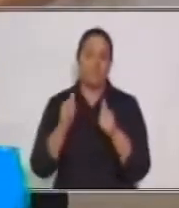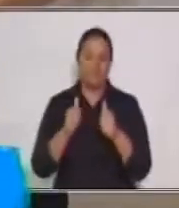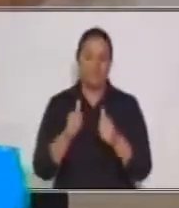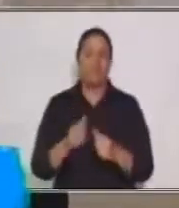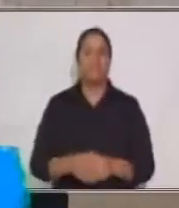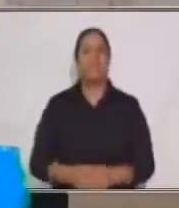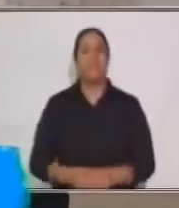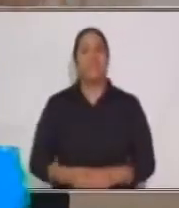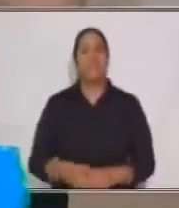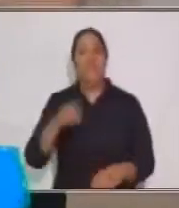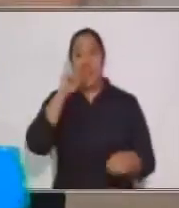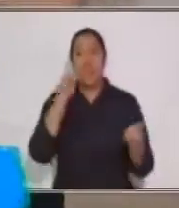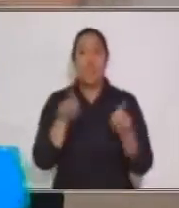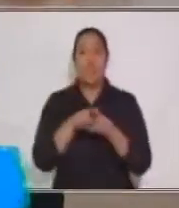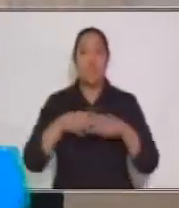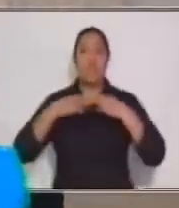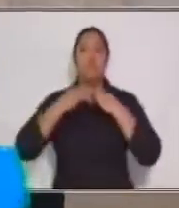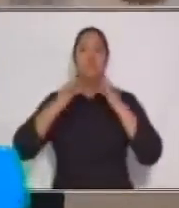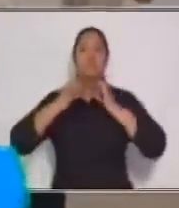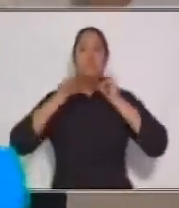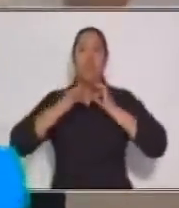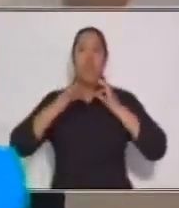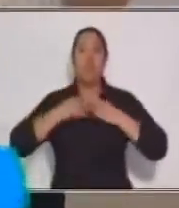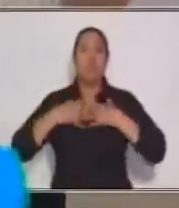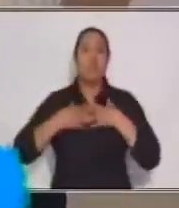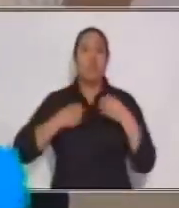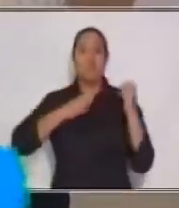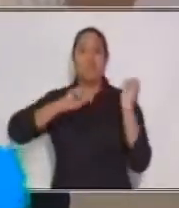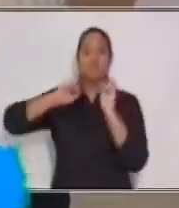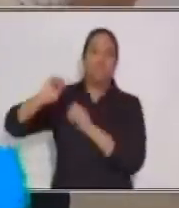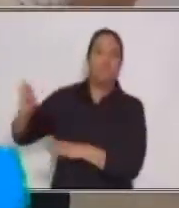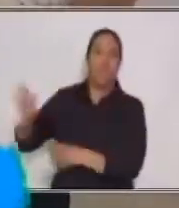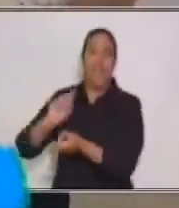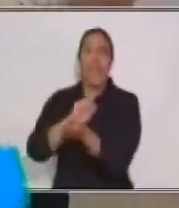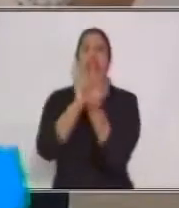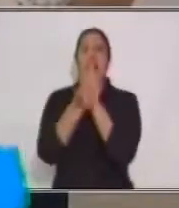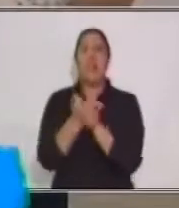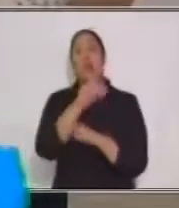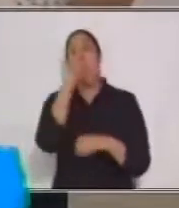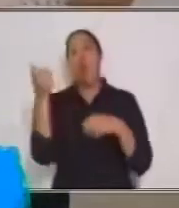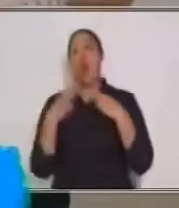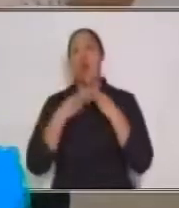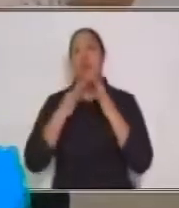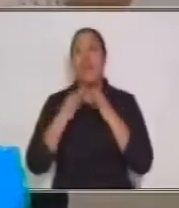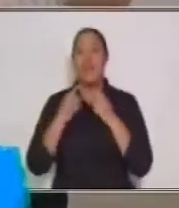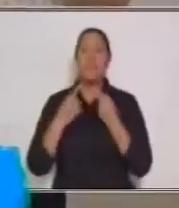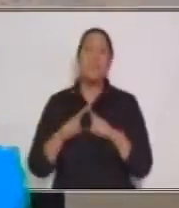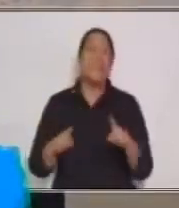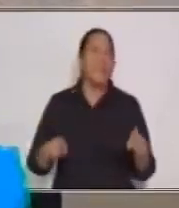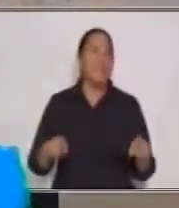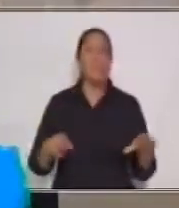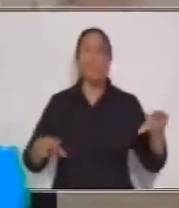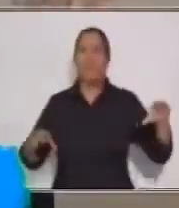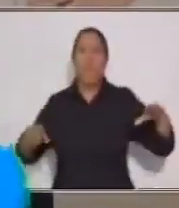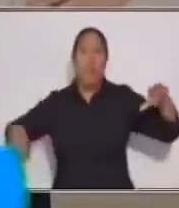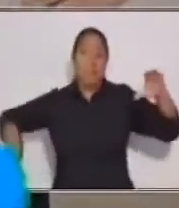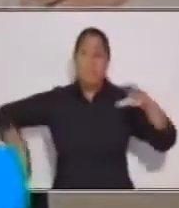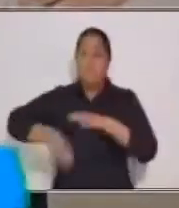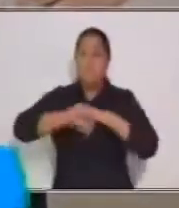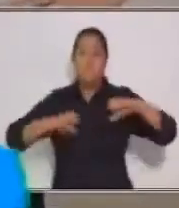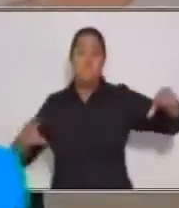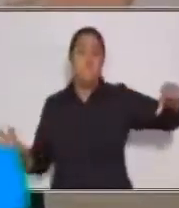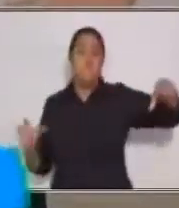También cambió de ropa. Pero aún así, le costaba acertar al patear la